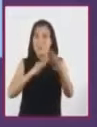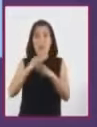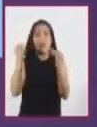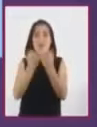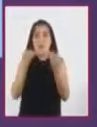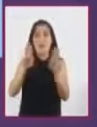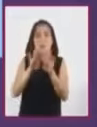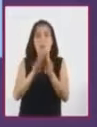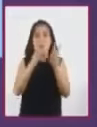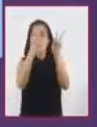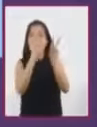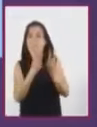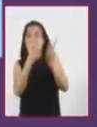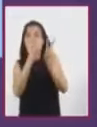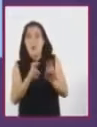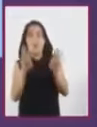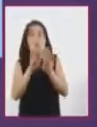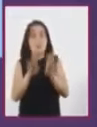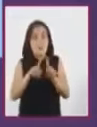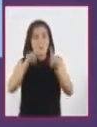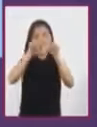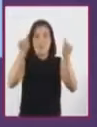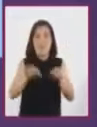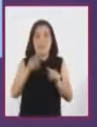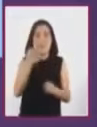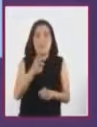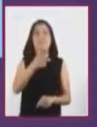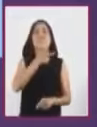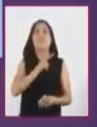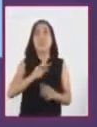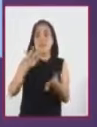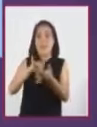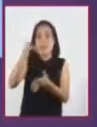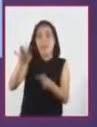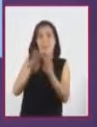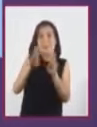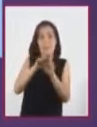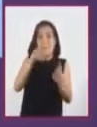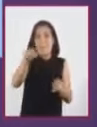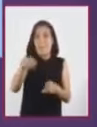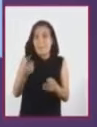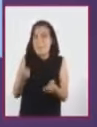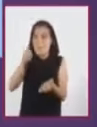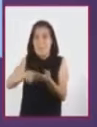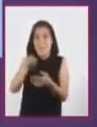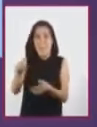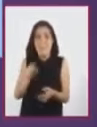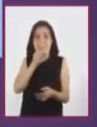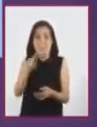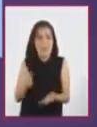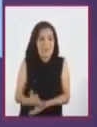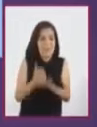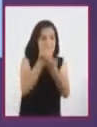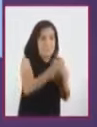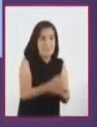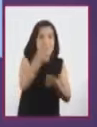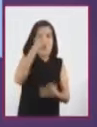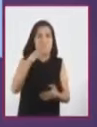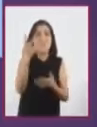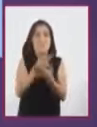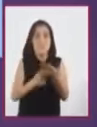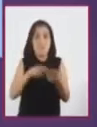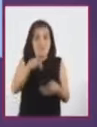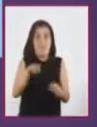de los polímeros, producidos a partir del petróleo, que marca una nueva era, ya que en la actualidad muchos productos